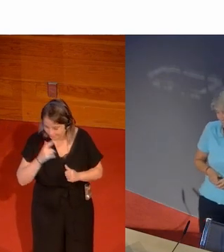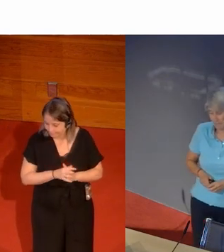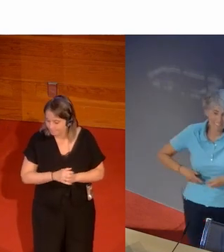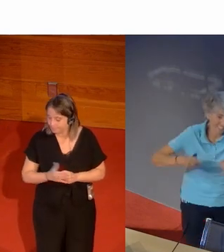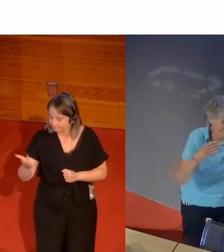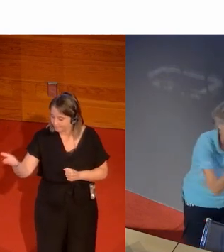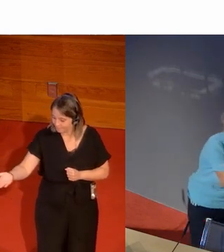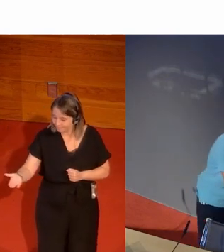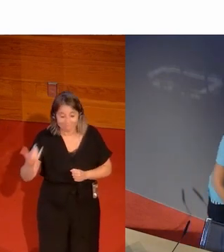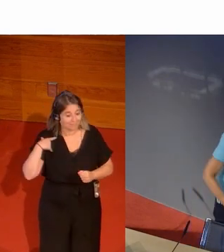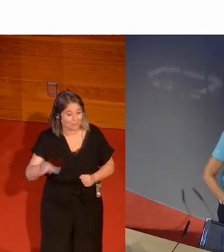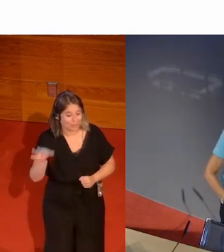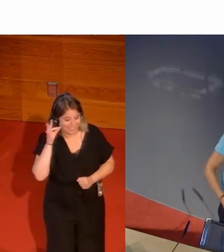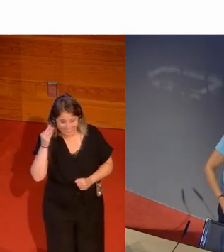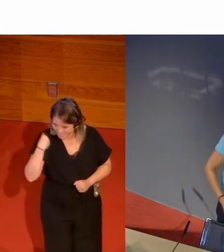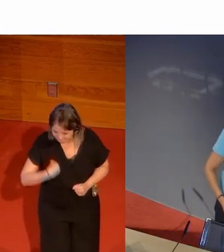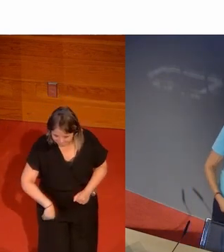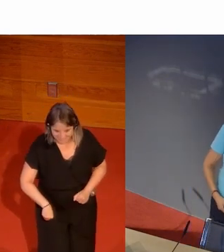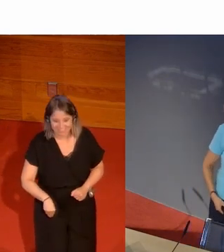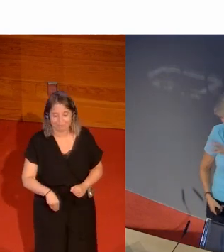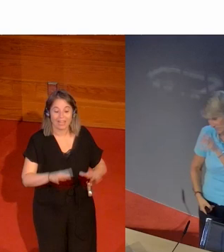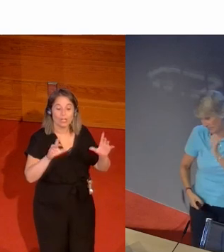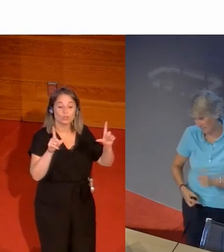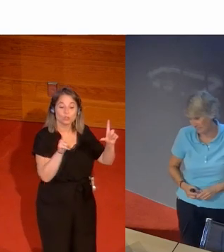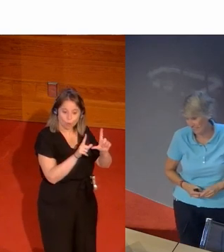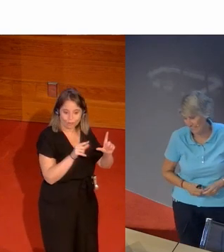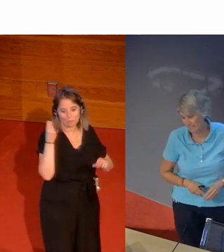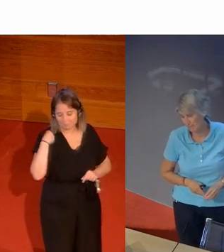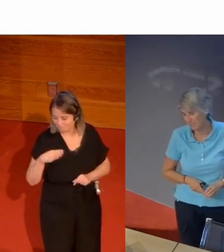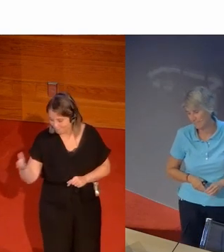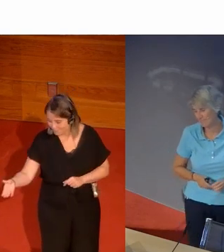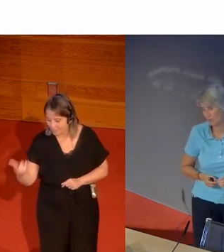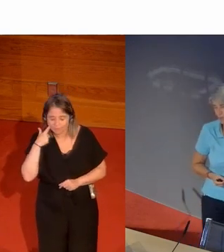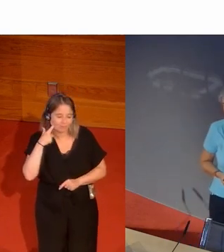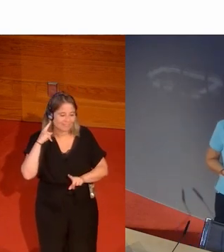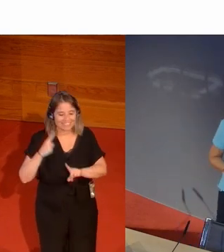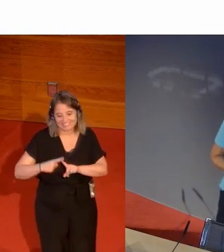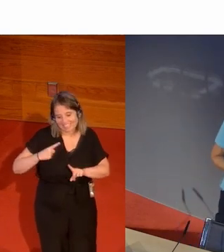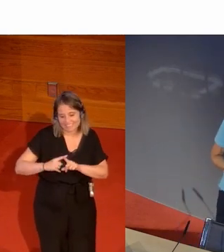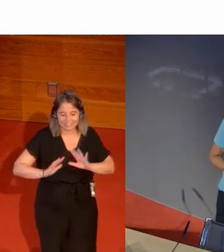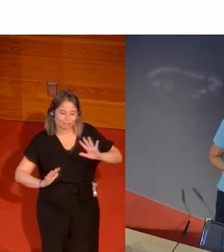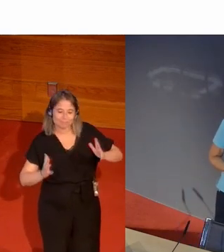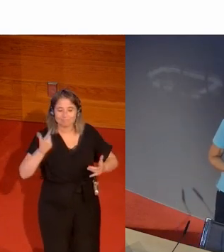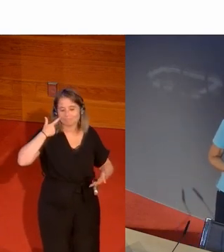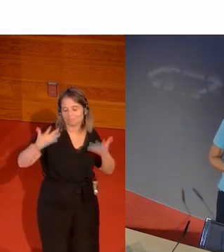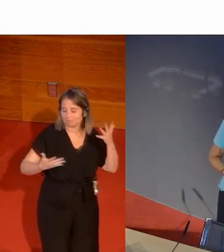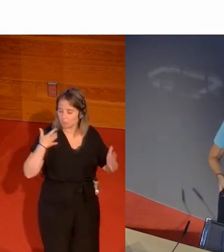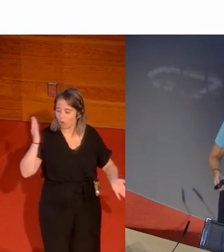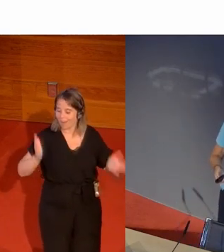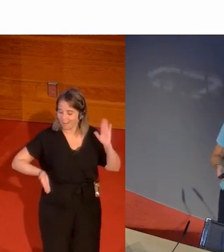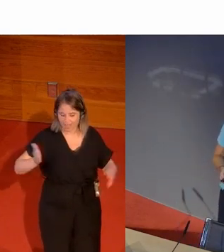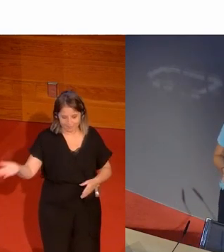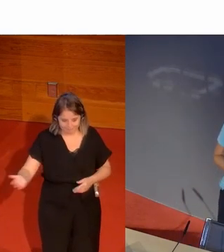Alica Smith sigue Alica Smith la misma que compitió en Tokio sigue la atleta más sexy de los Juegos Olímpicos que reta Haaland en una